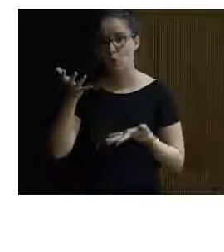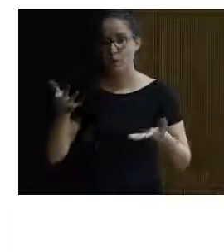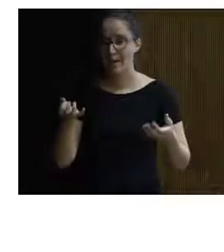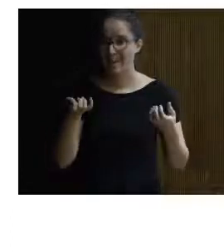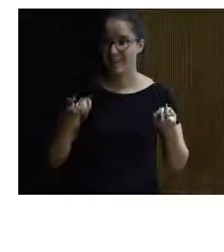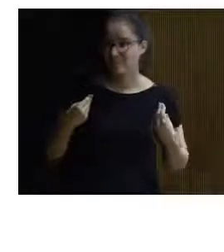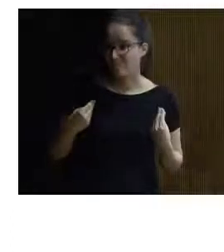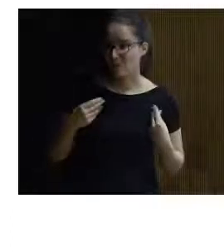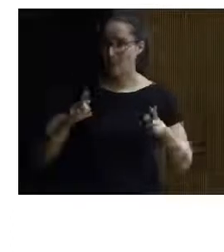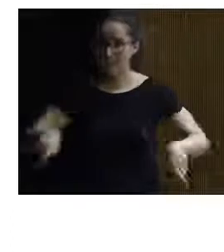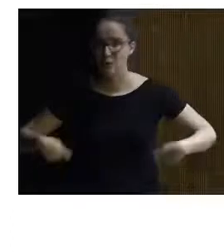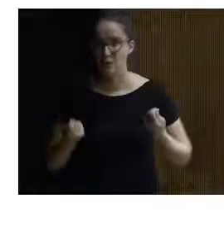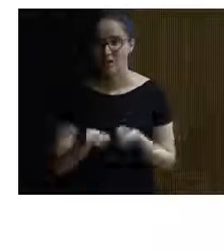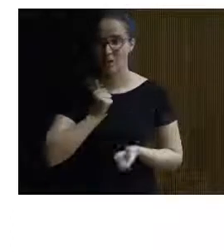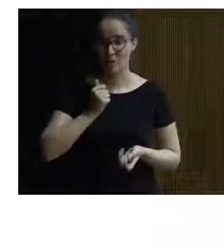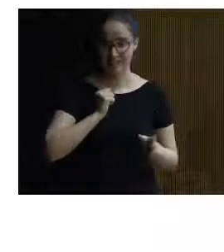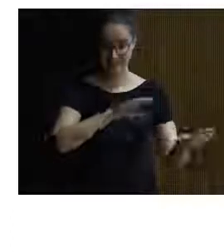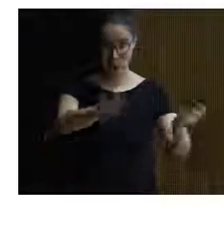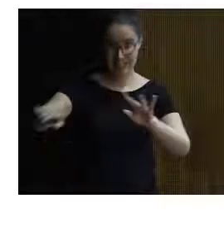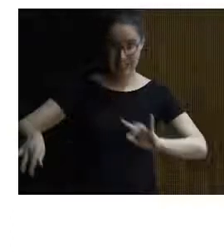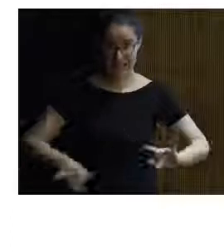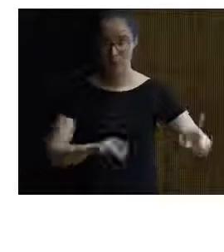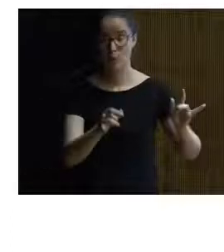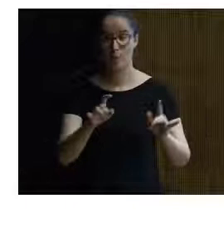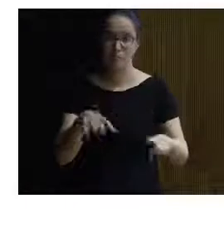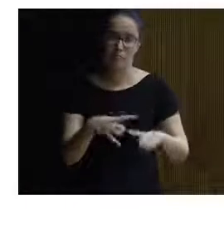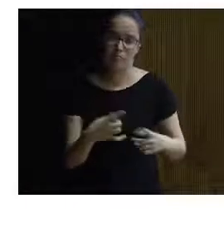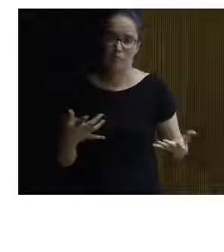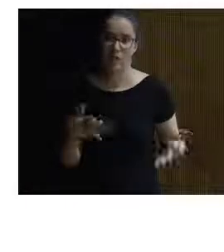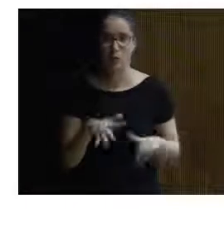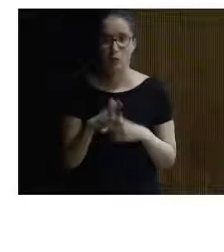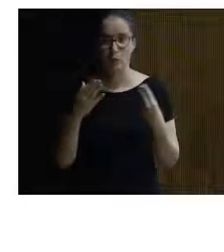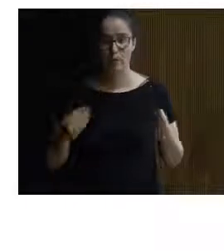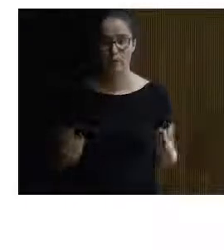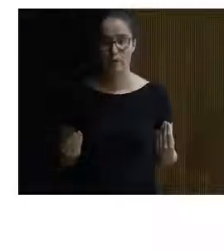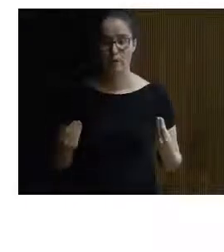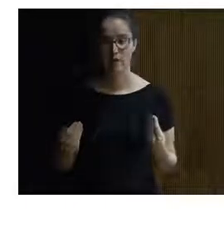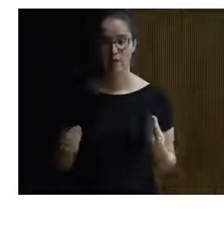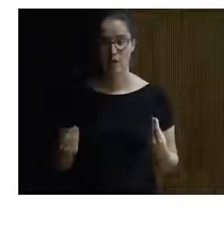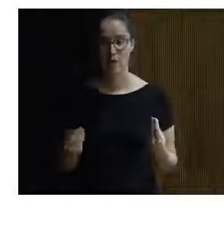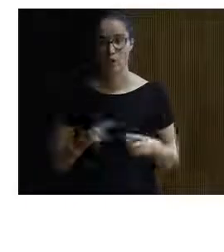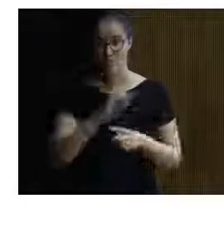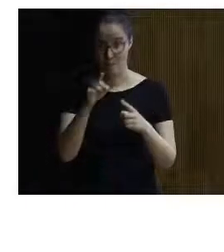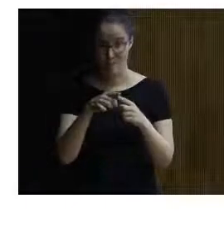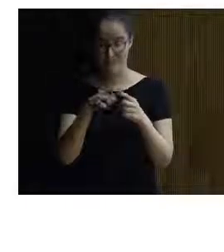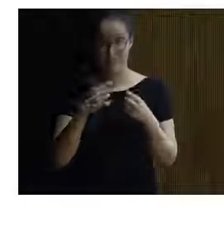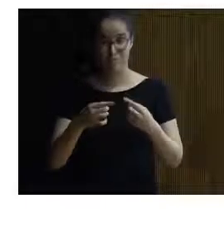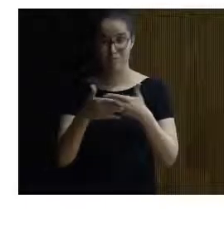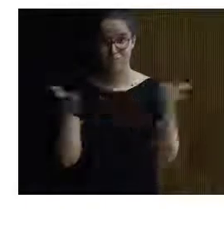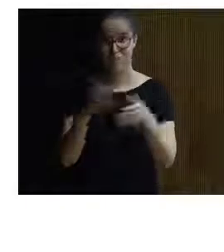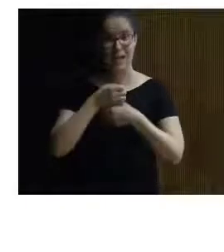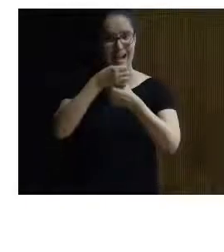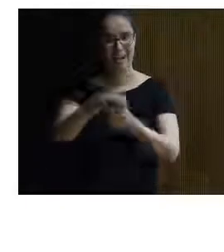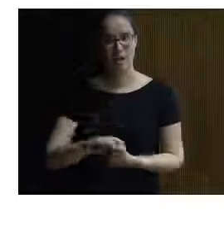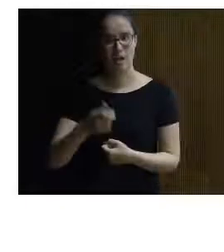y aprovechando pues un poco el terreno y demás pues en este caso se han traído los primeros que llegaron fueron los caballos